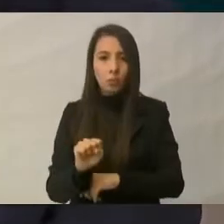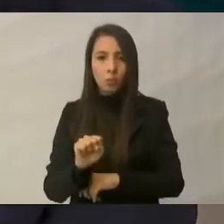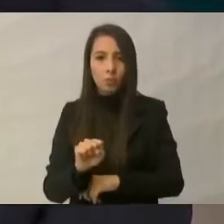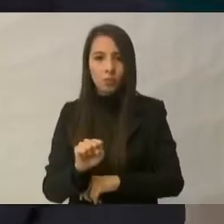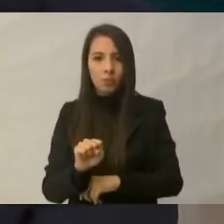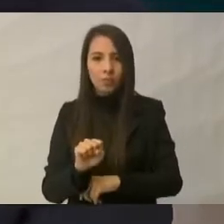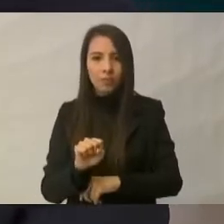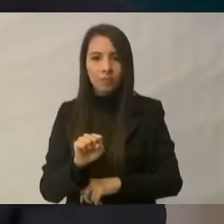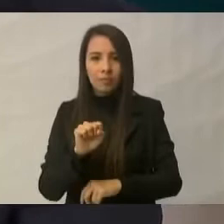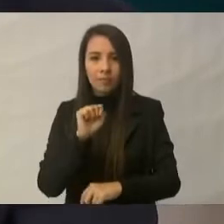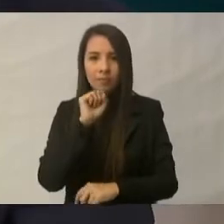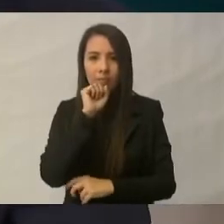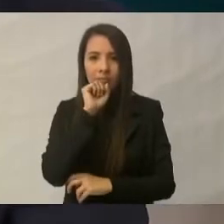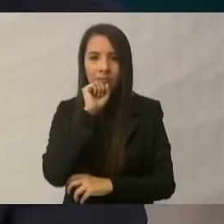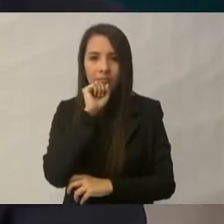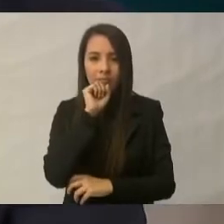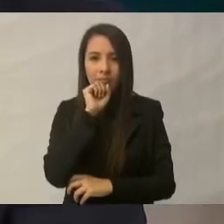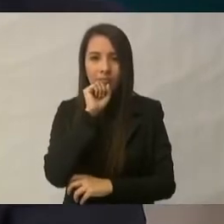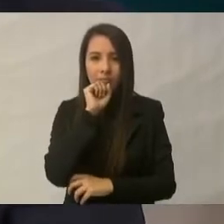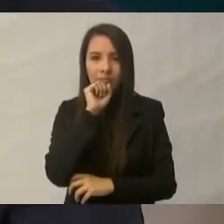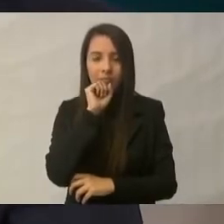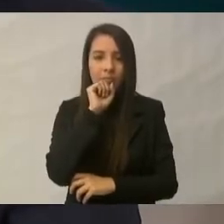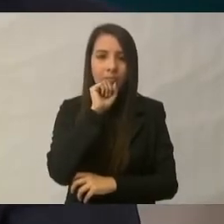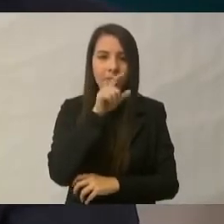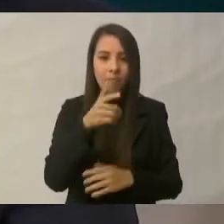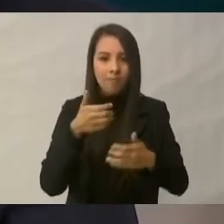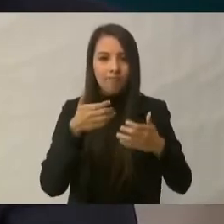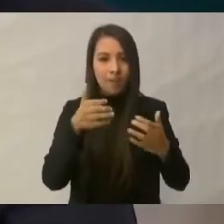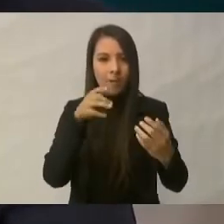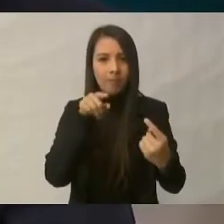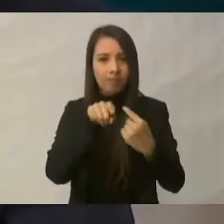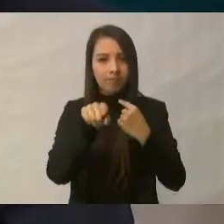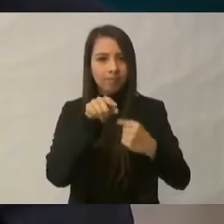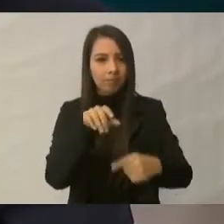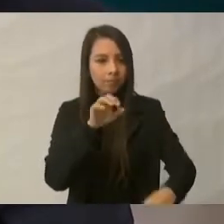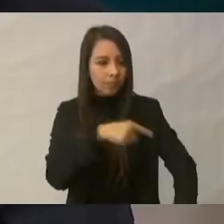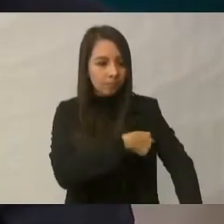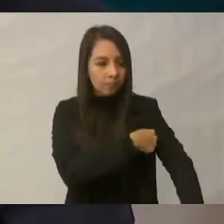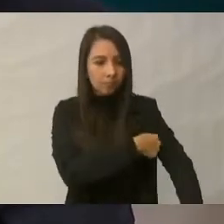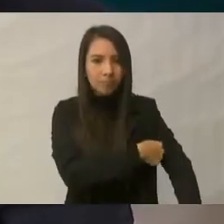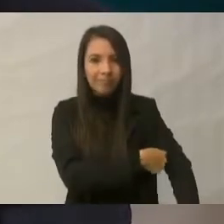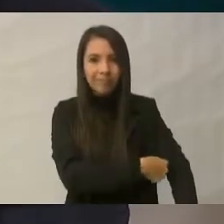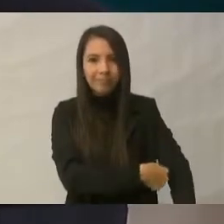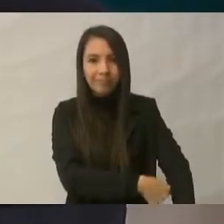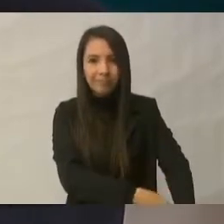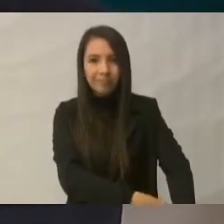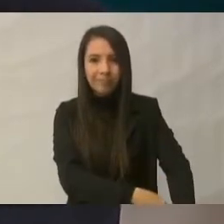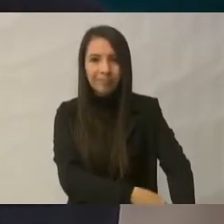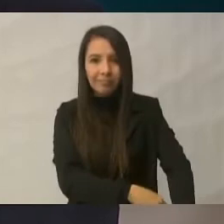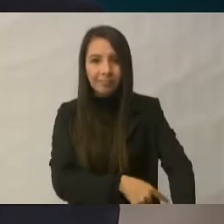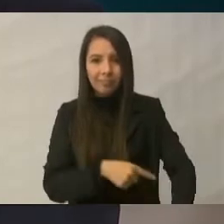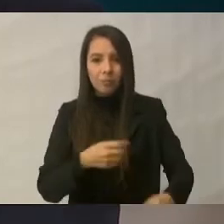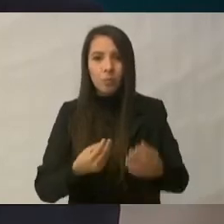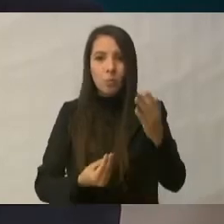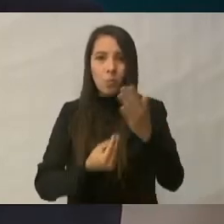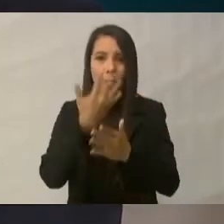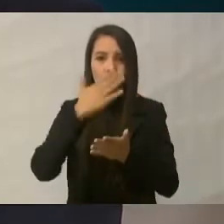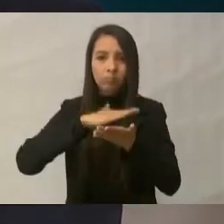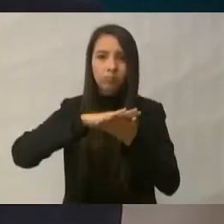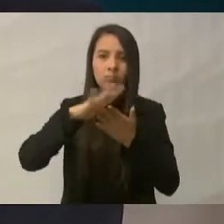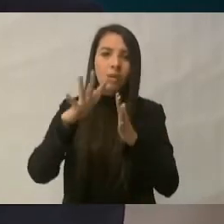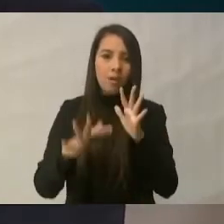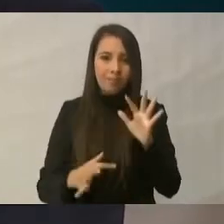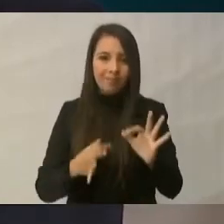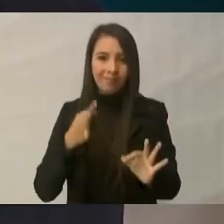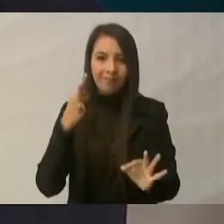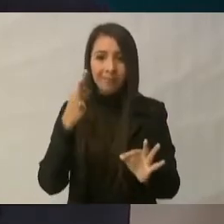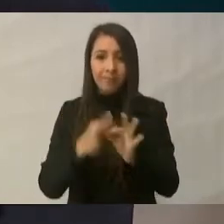toda la carretera del Golfo de California, que